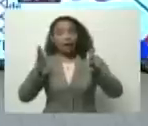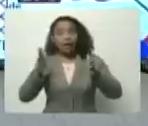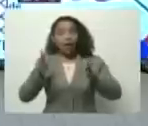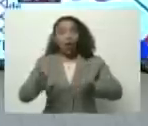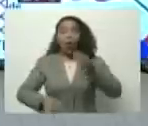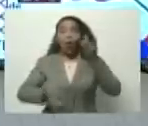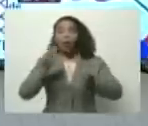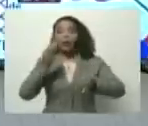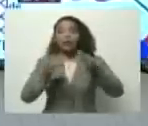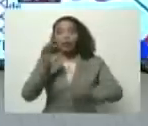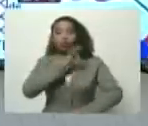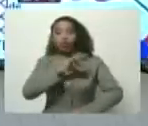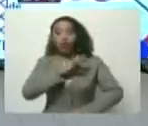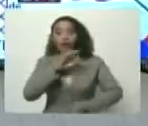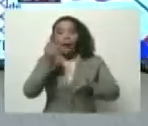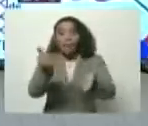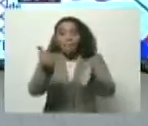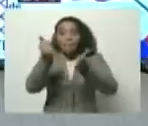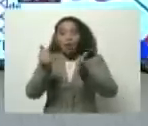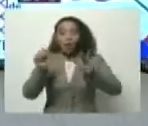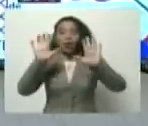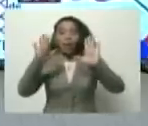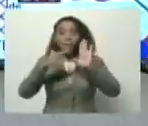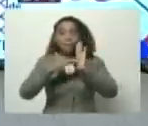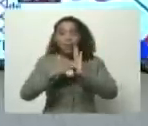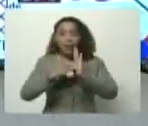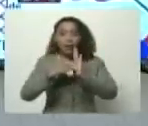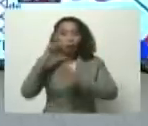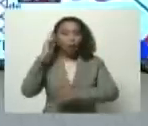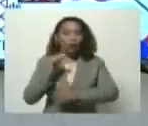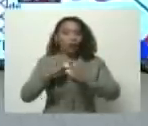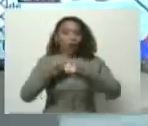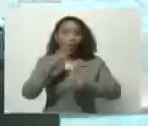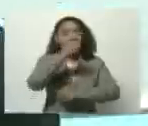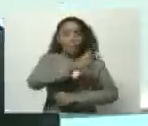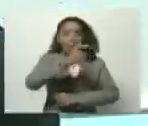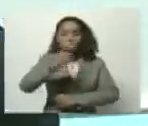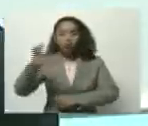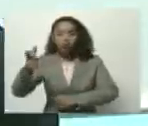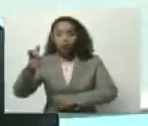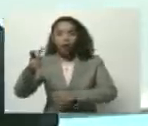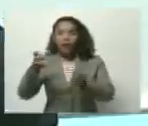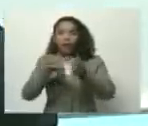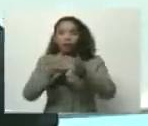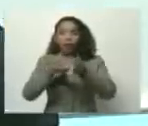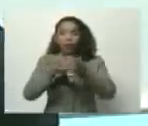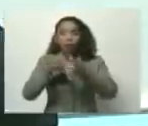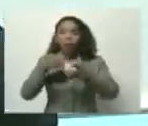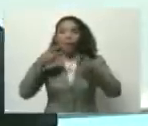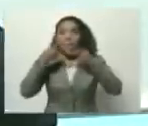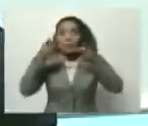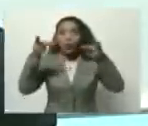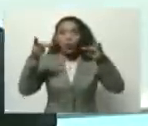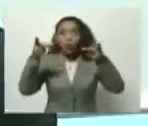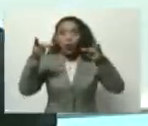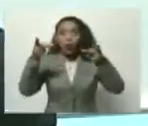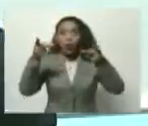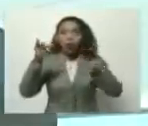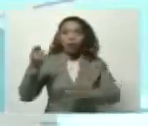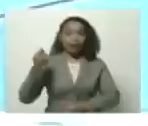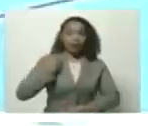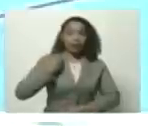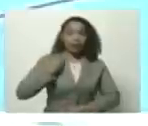que es el bono de 10 mil bolívares para todas aquellas personas del sector público que se jubilaron